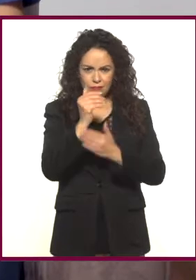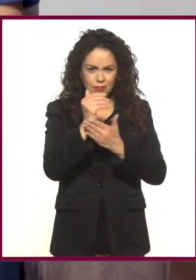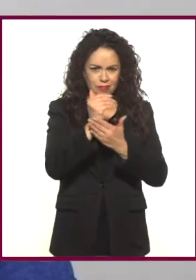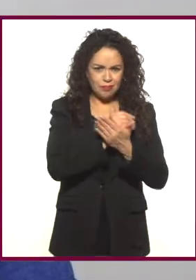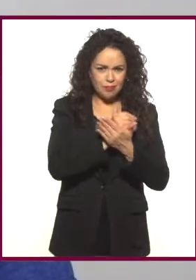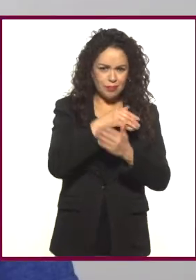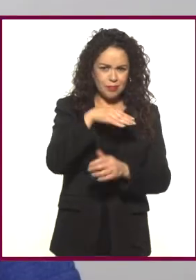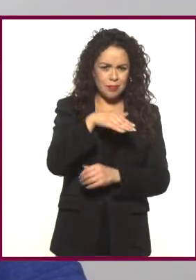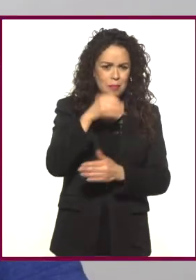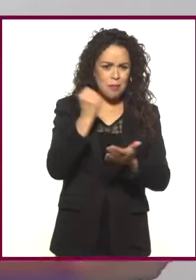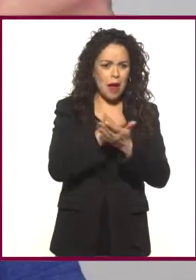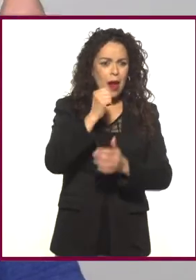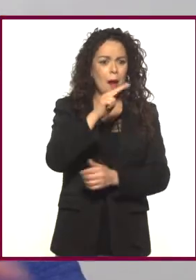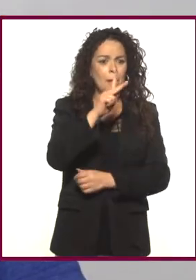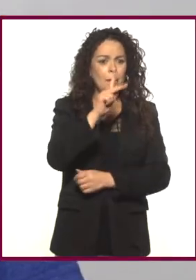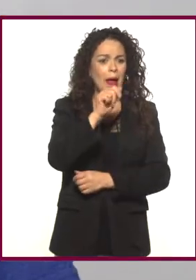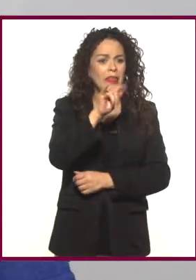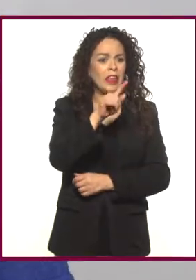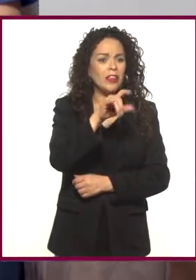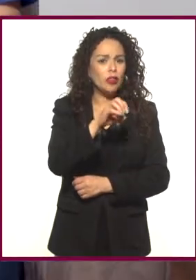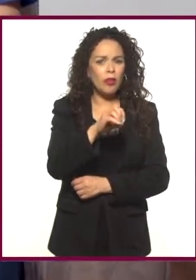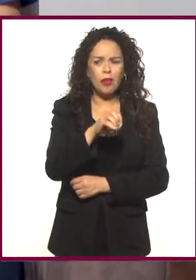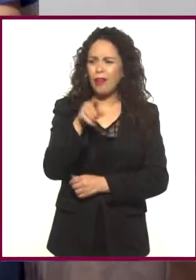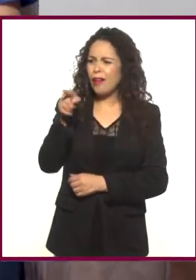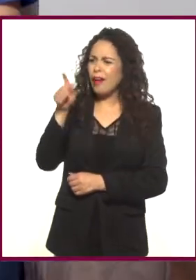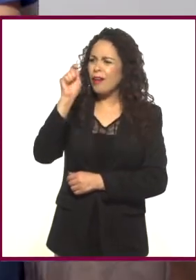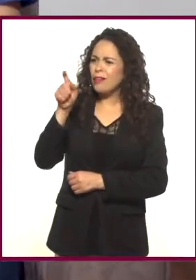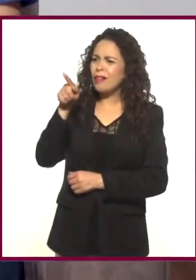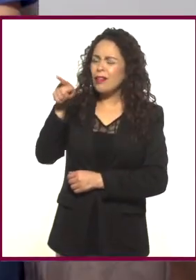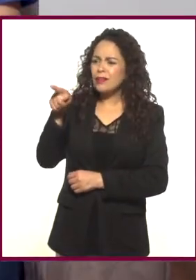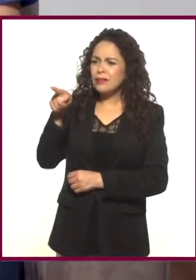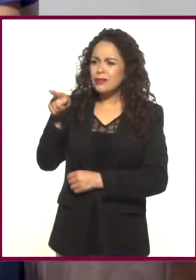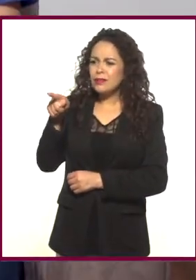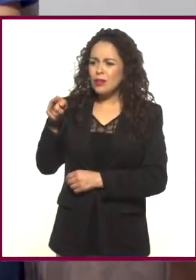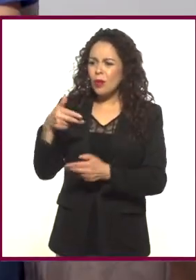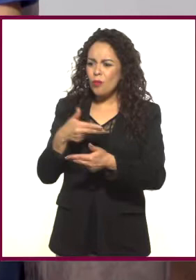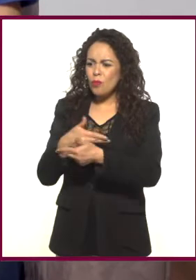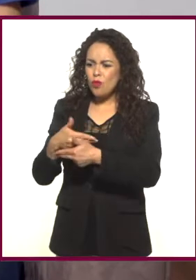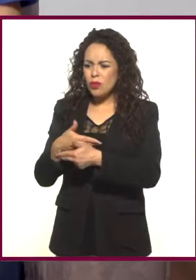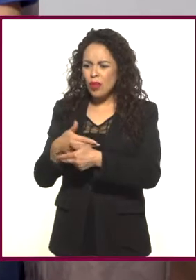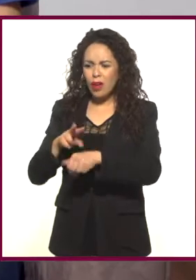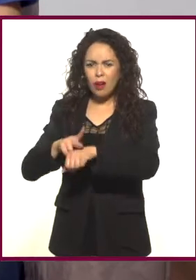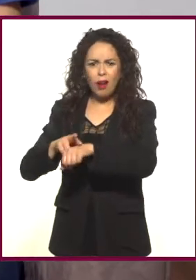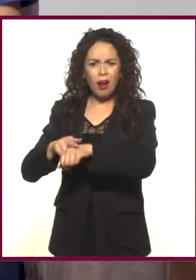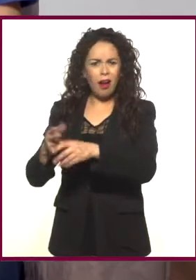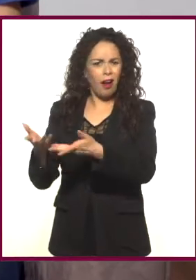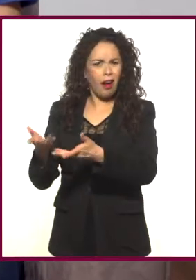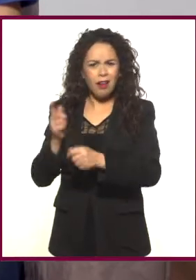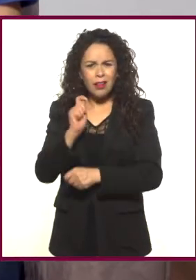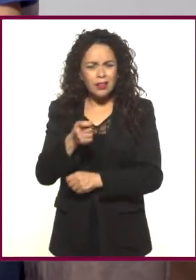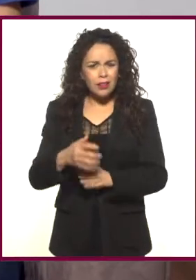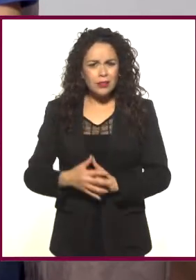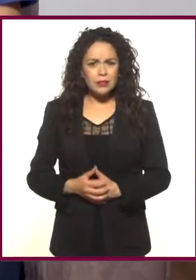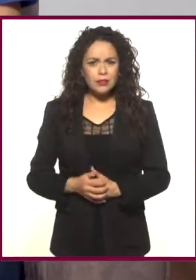No inventes. ¿Y qué se supone que es ese peluche? Es un hombre lobo. Ya, silencio, por favor.